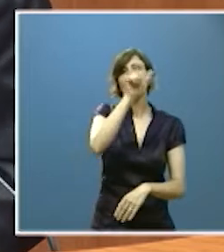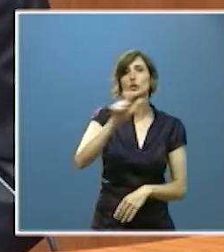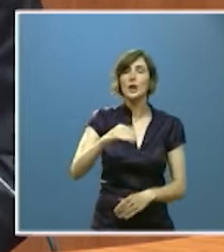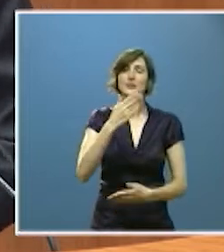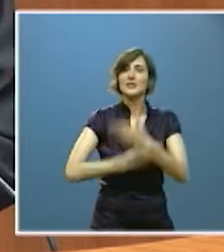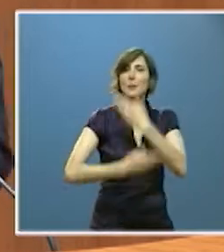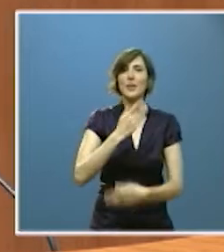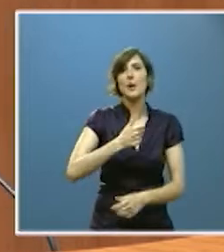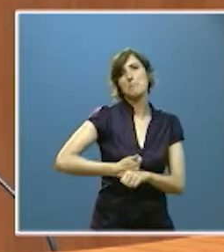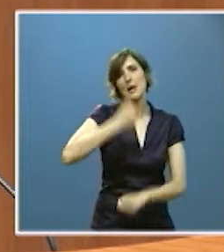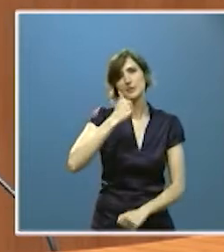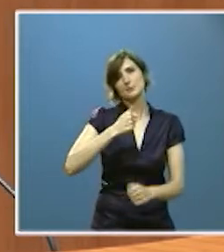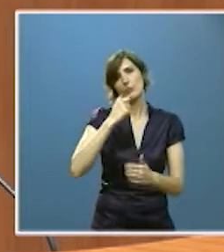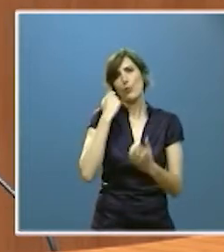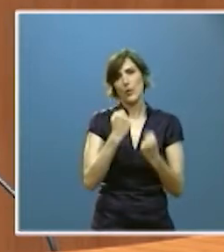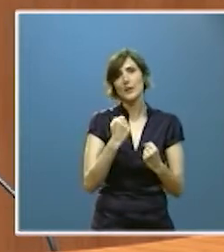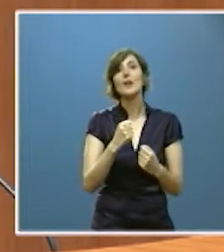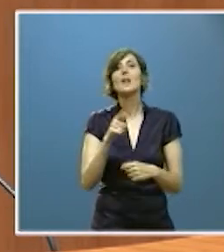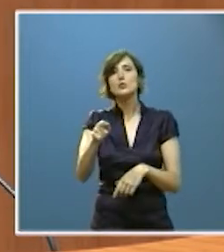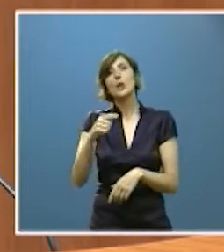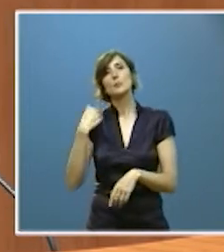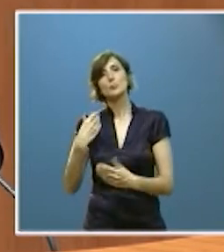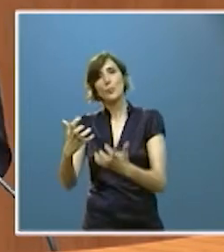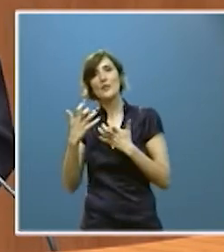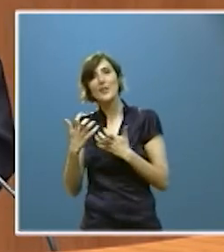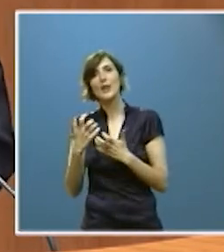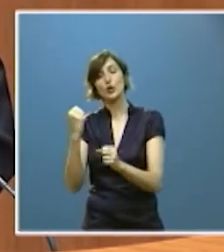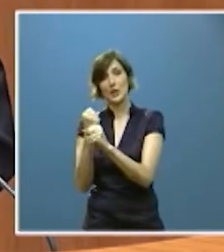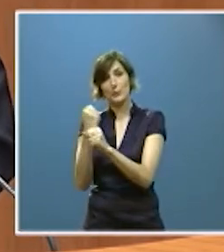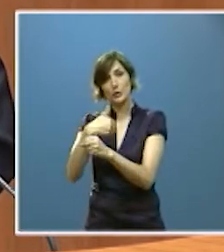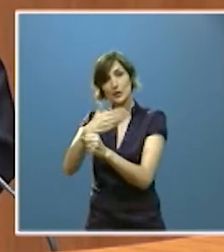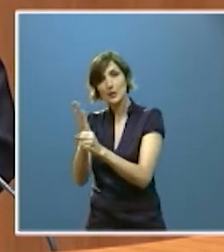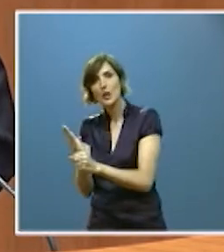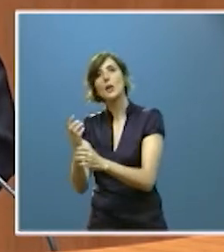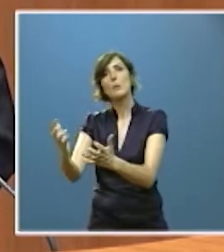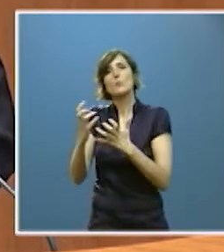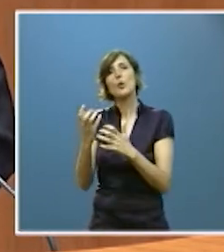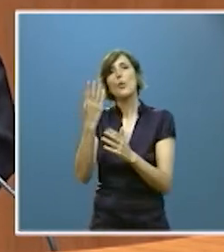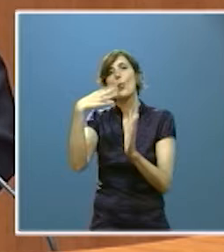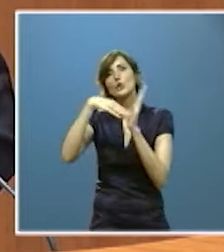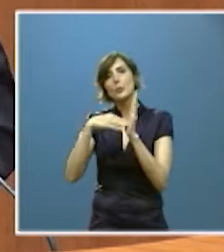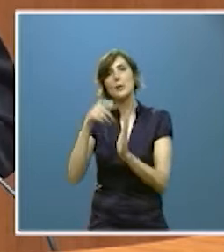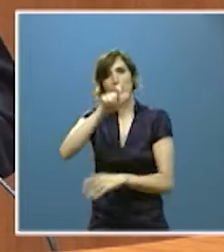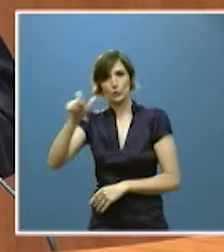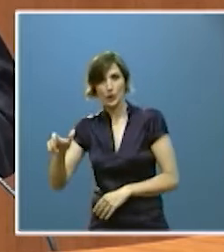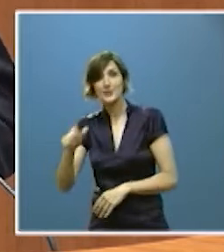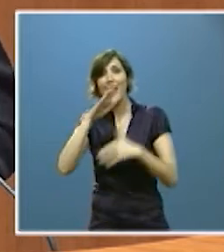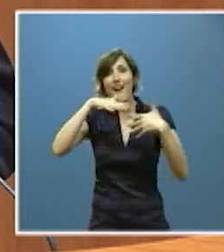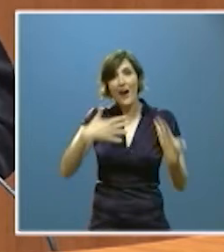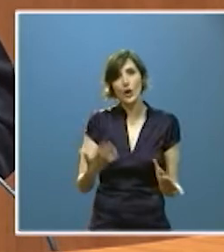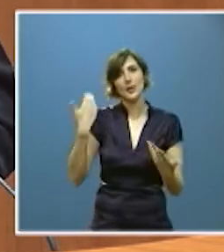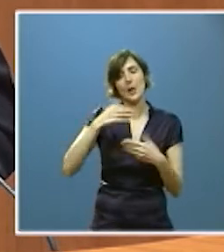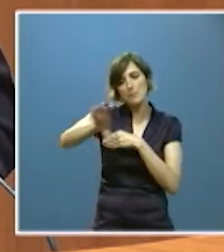Los itinerarios personalizados de empleo beneficiaron en 2017 a más de 4.000 personas y los vamos ahora a